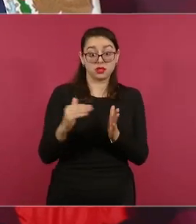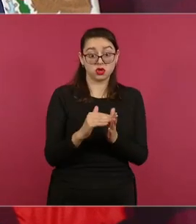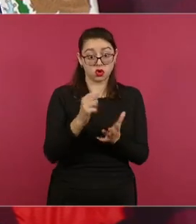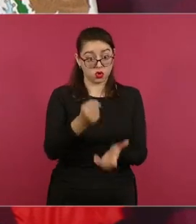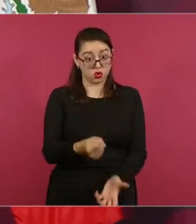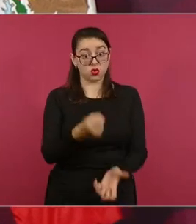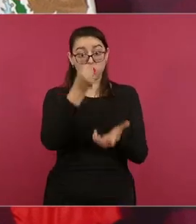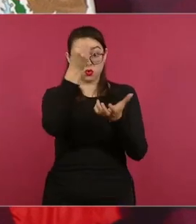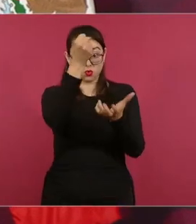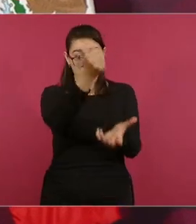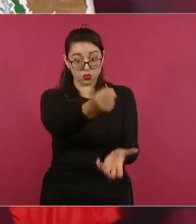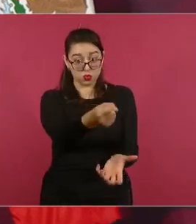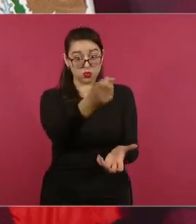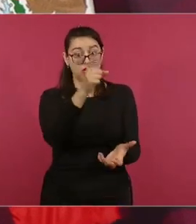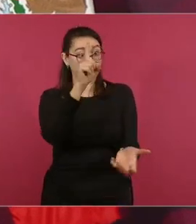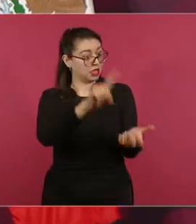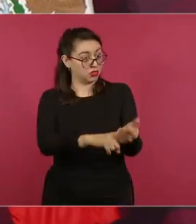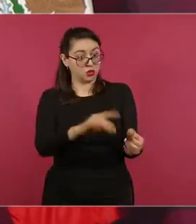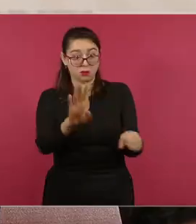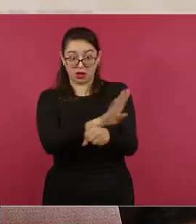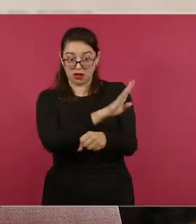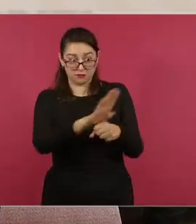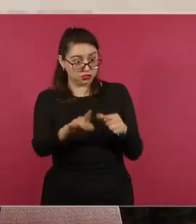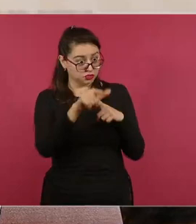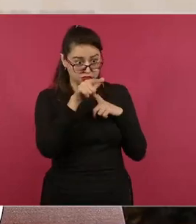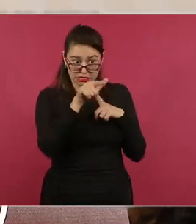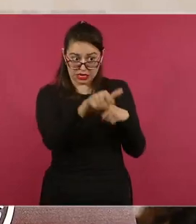y tienen subejercicio, pero bueno,